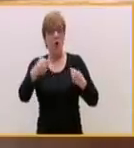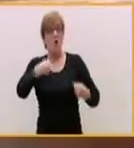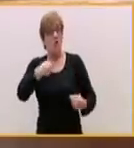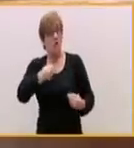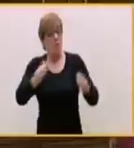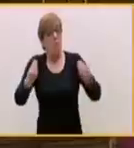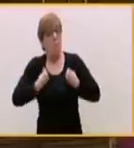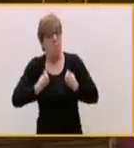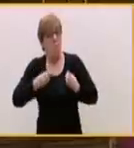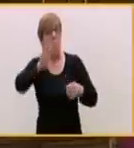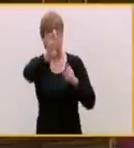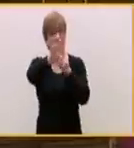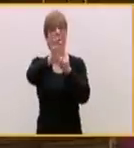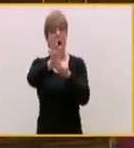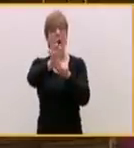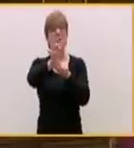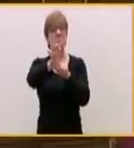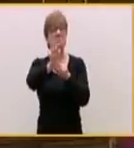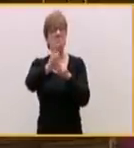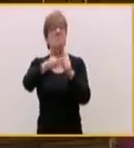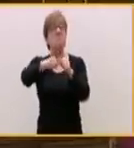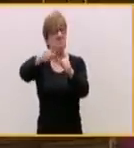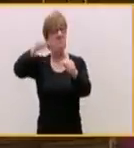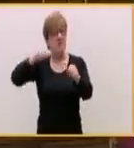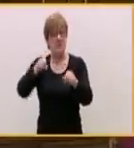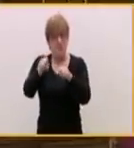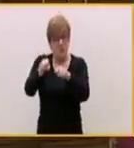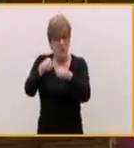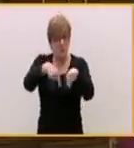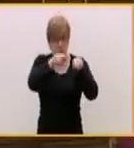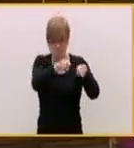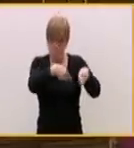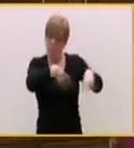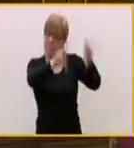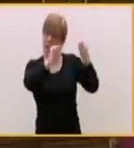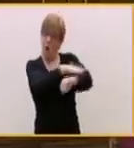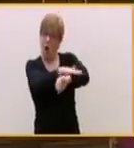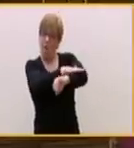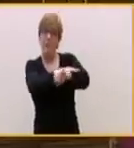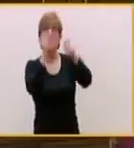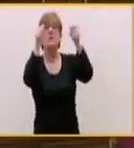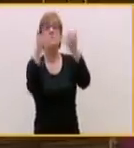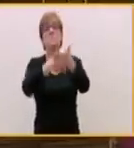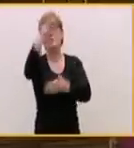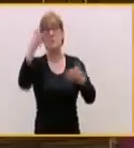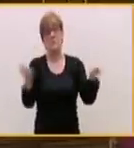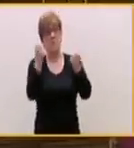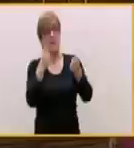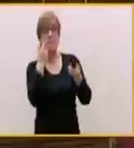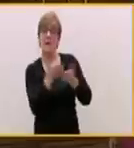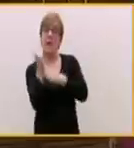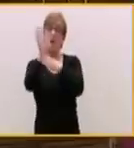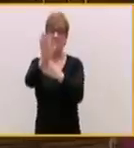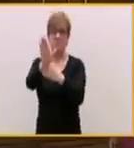donde hace un tiempo, cuando ustedes acababan de dejar el Gobierno, los titulares de los periódicos eran estos. Máxima